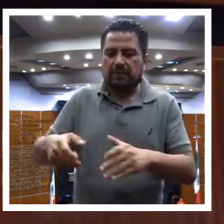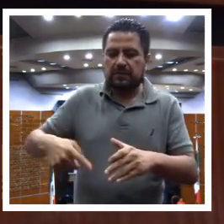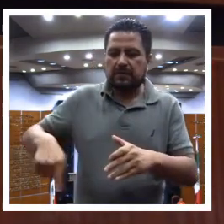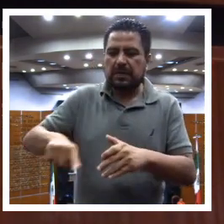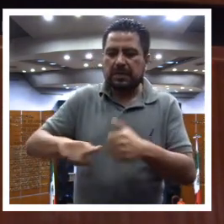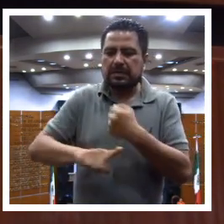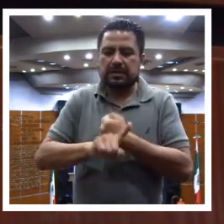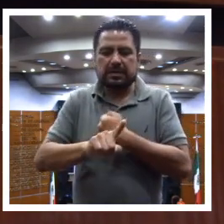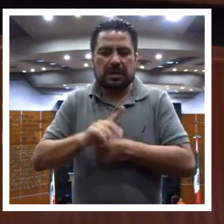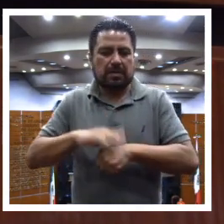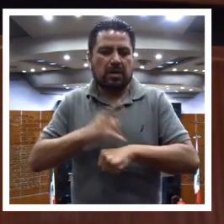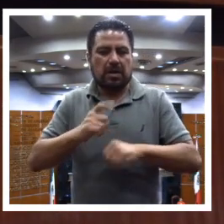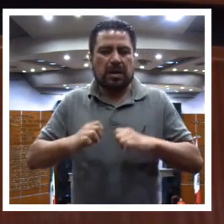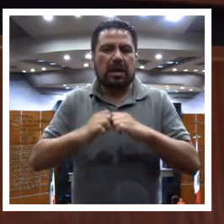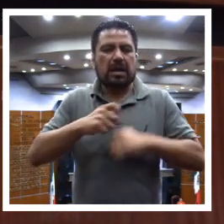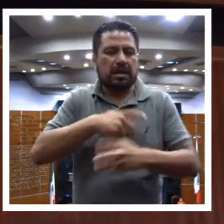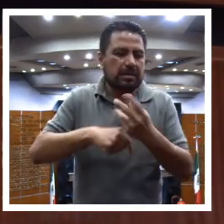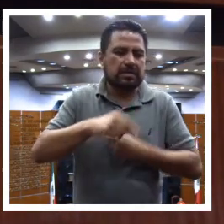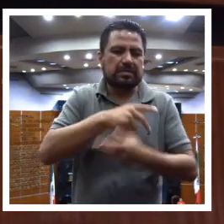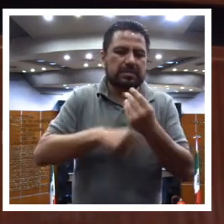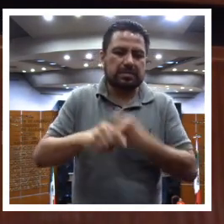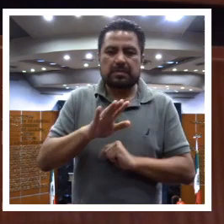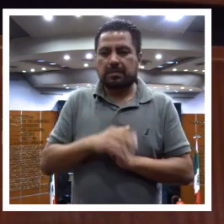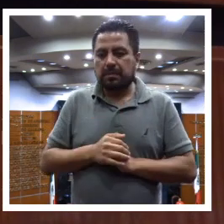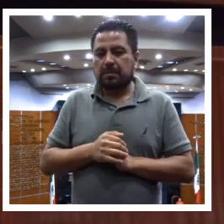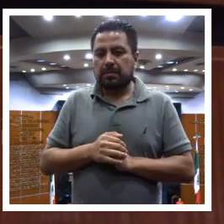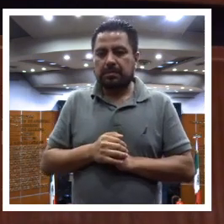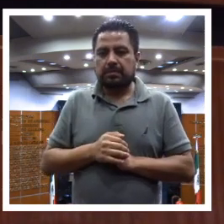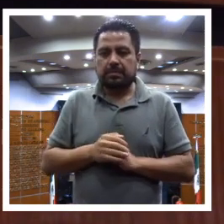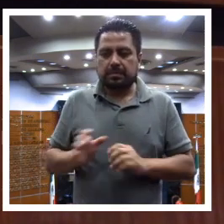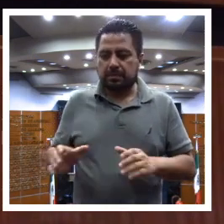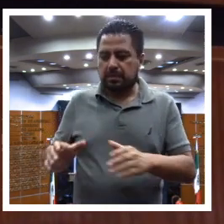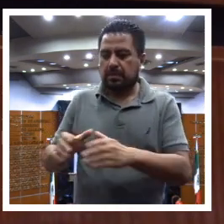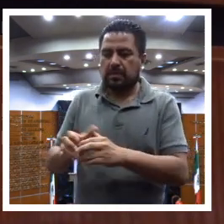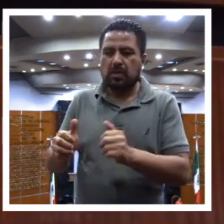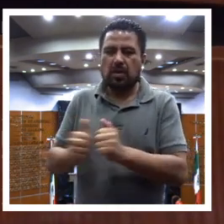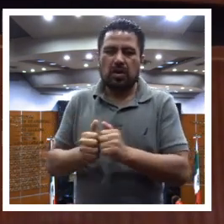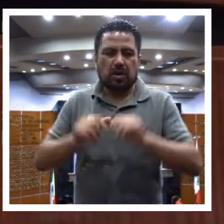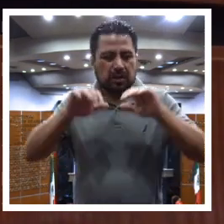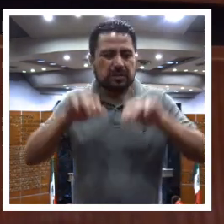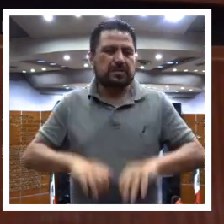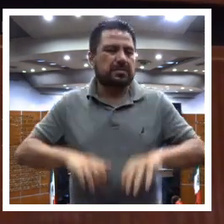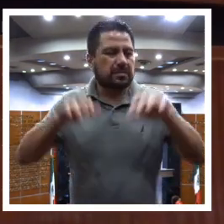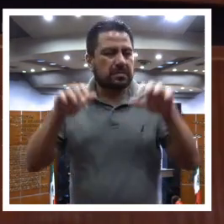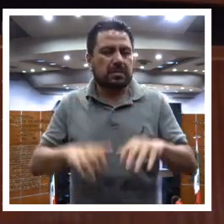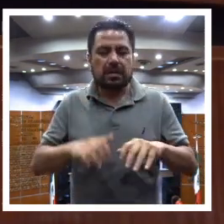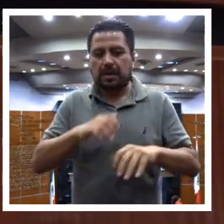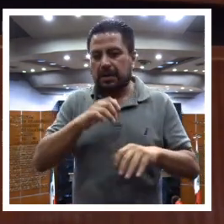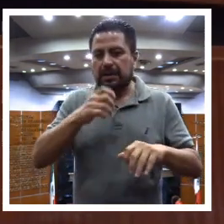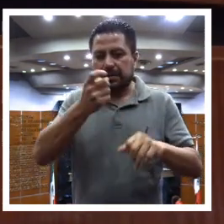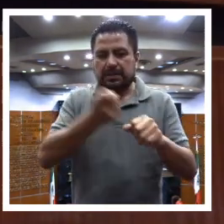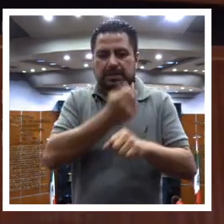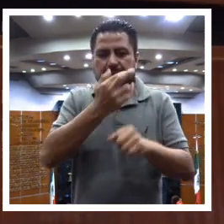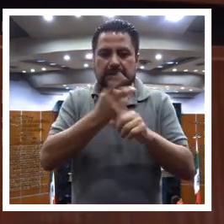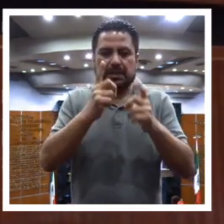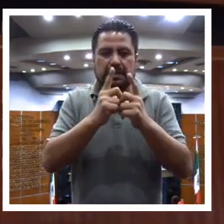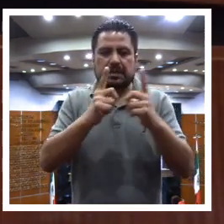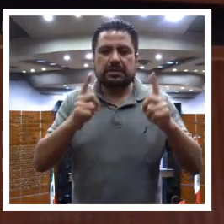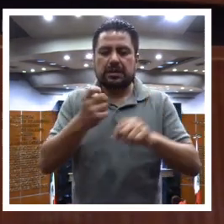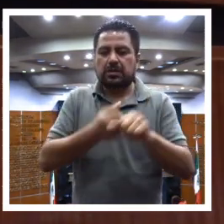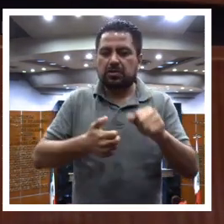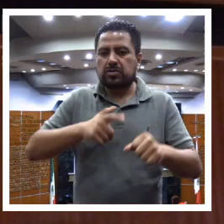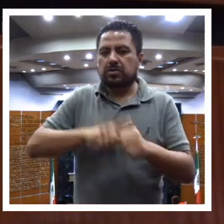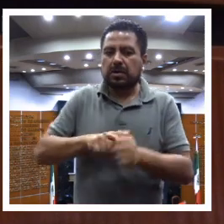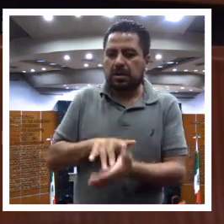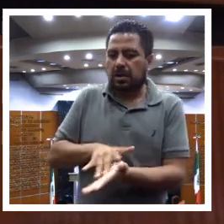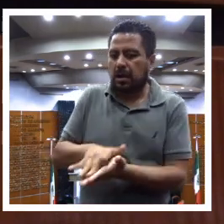sus ingresos por emergencias, en este caso asociadas con lluvias. La Secretaría de Desarrollo Social contribuía